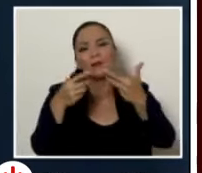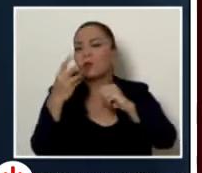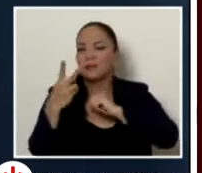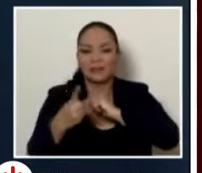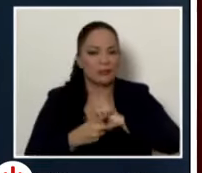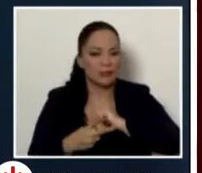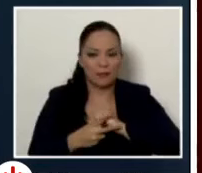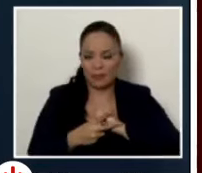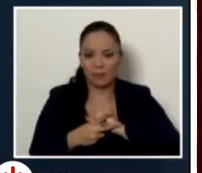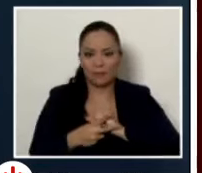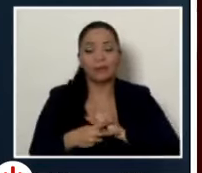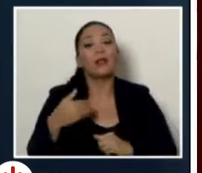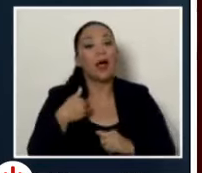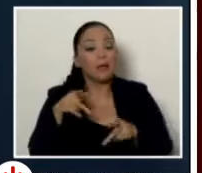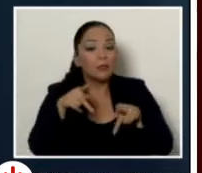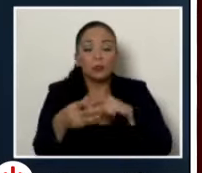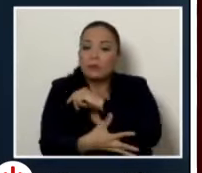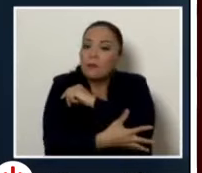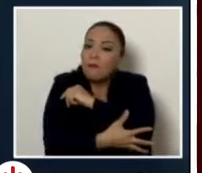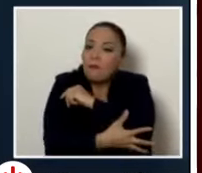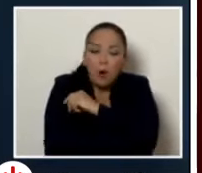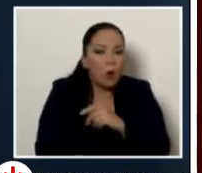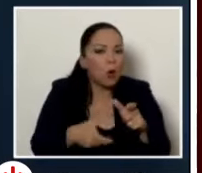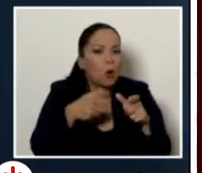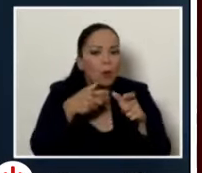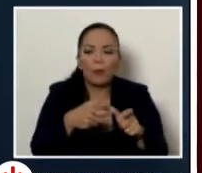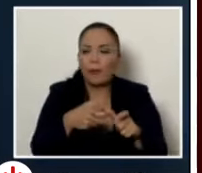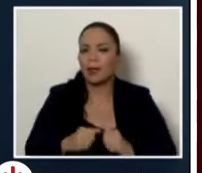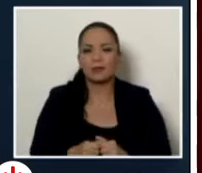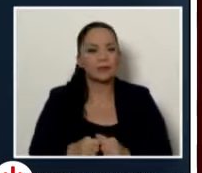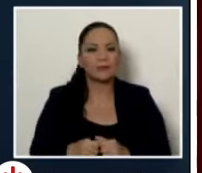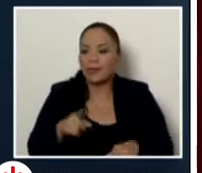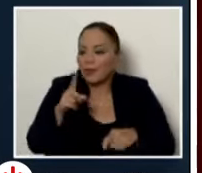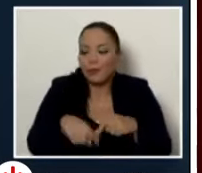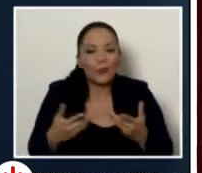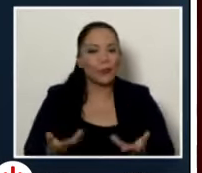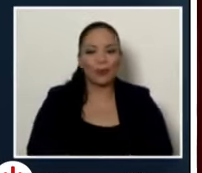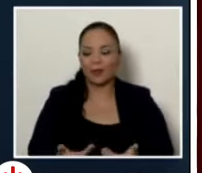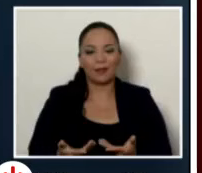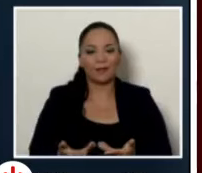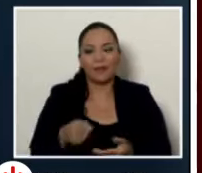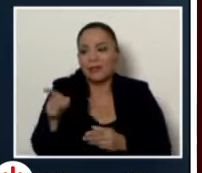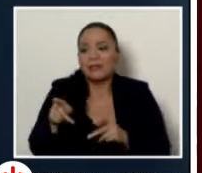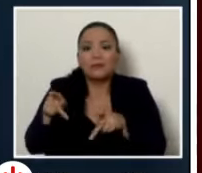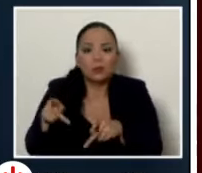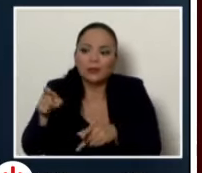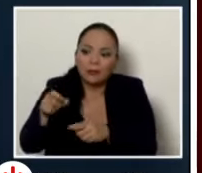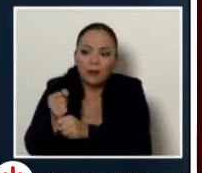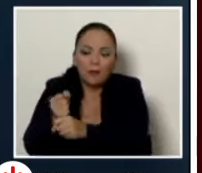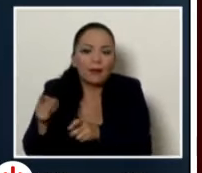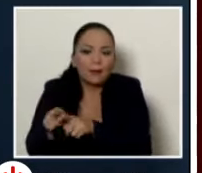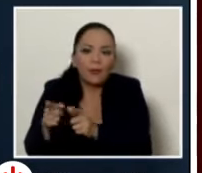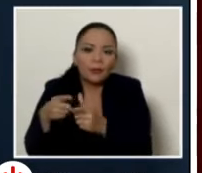lo hacen personas en condiciones de pobreza, pobreza extrema, que además normalmente están trabajando. Entonces, esto requería un